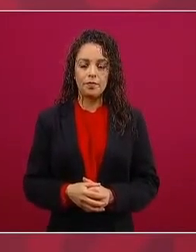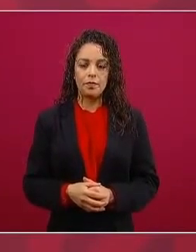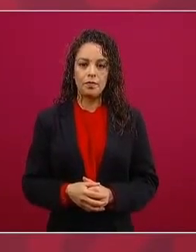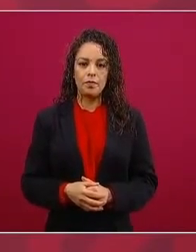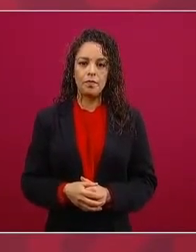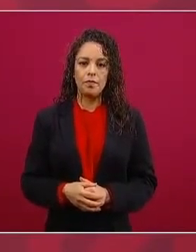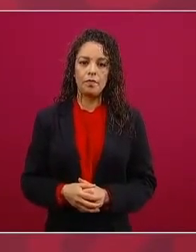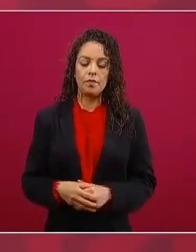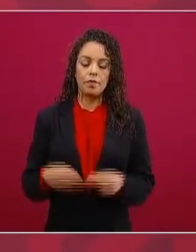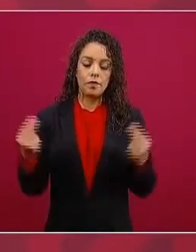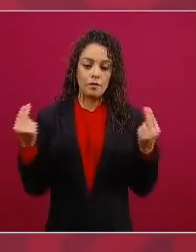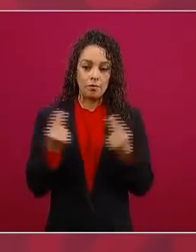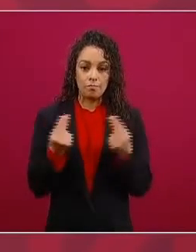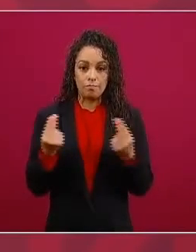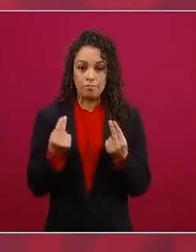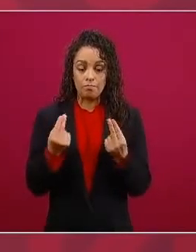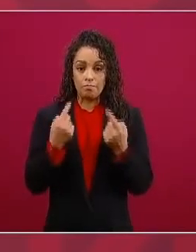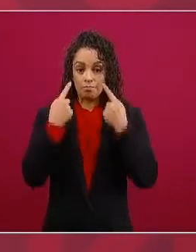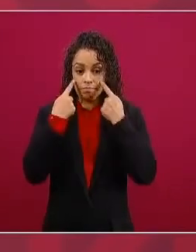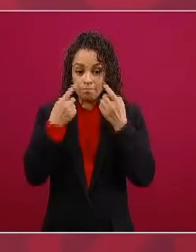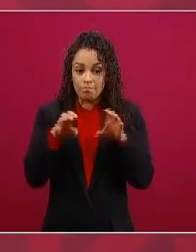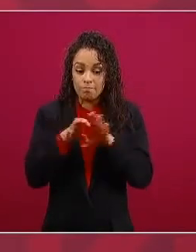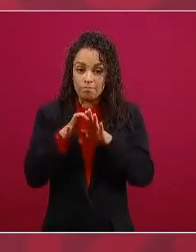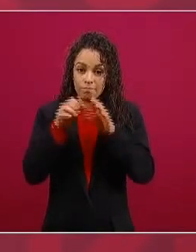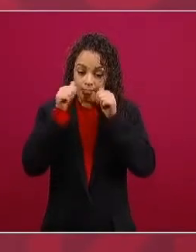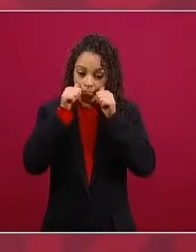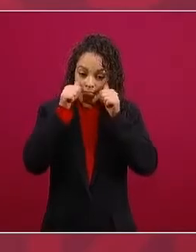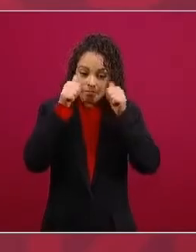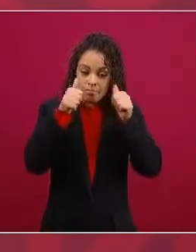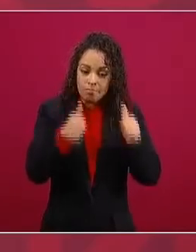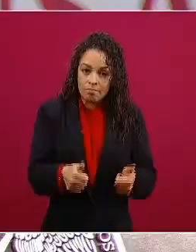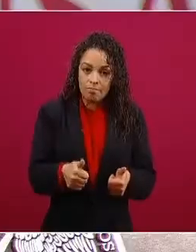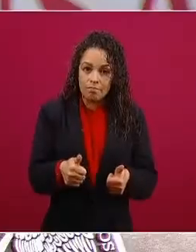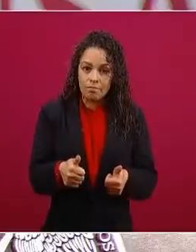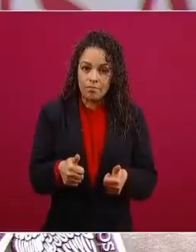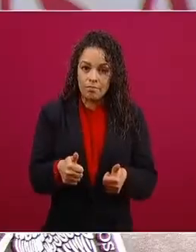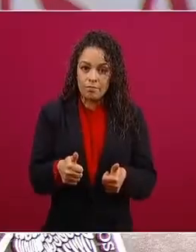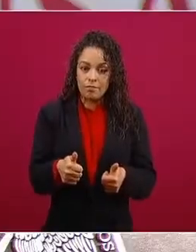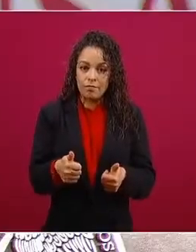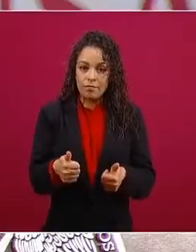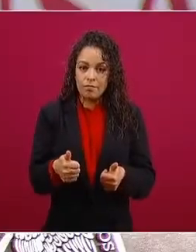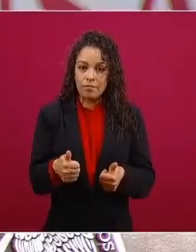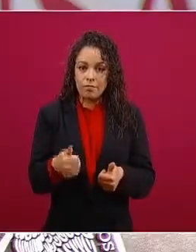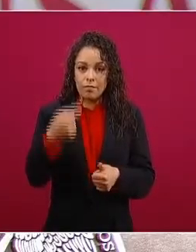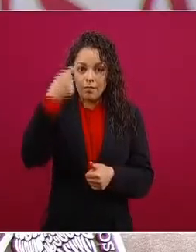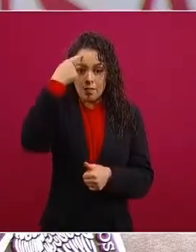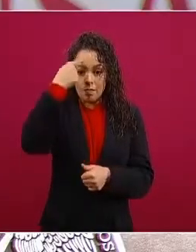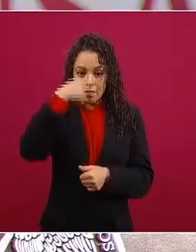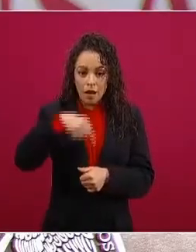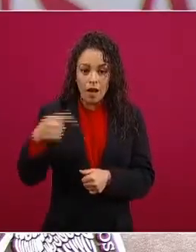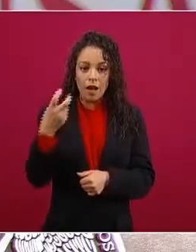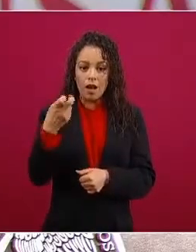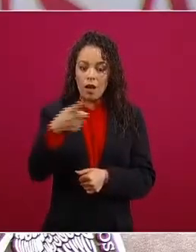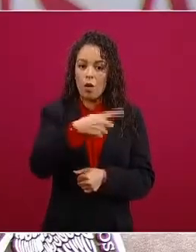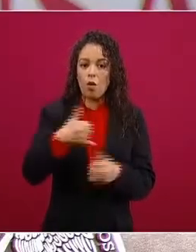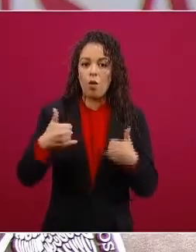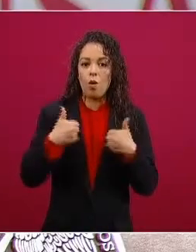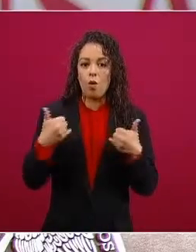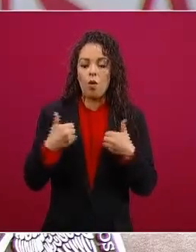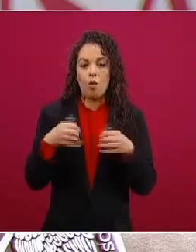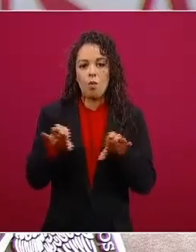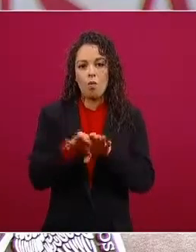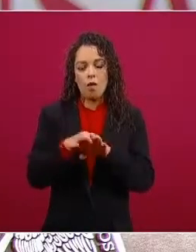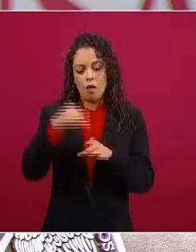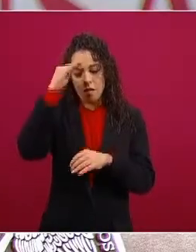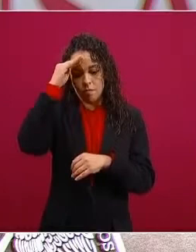atiendan las causas que llevaron a muchos jóvenes a tomar ese camino de